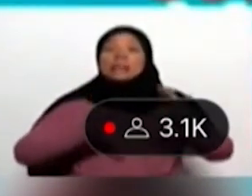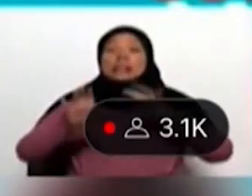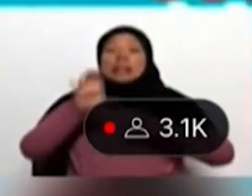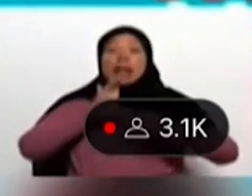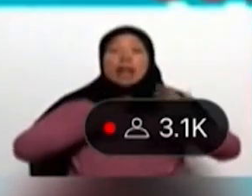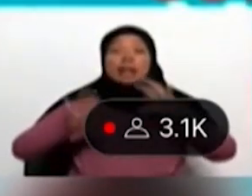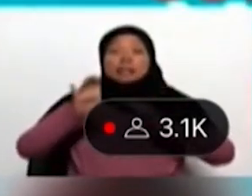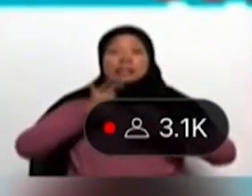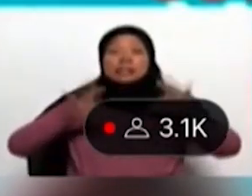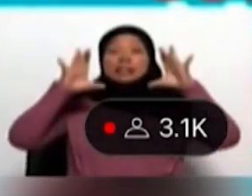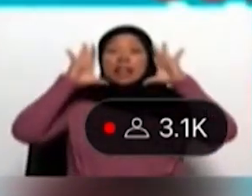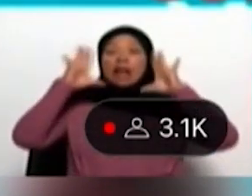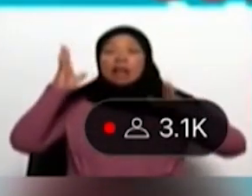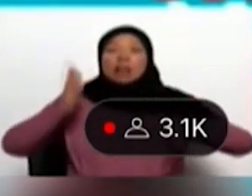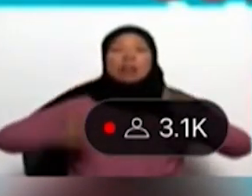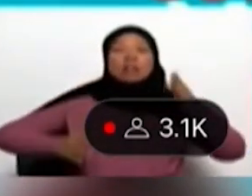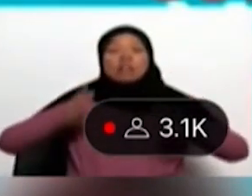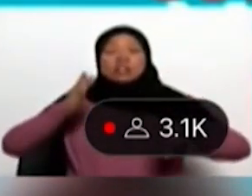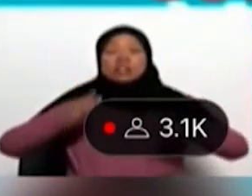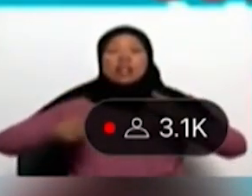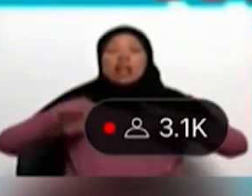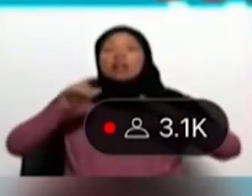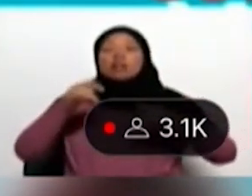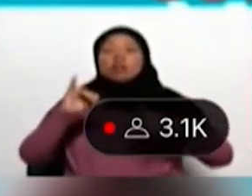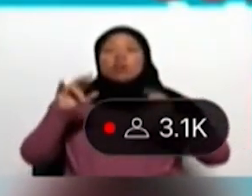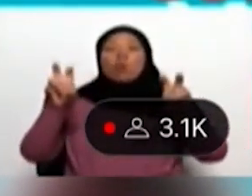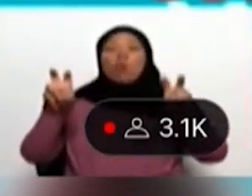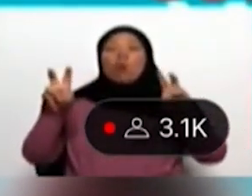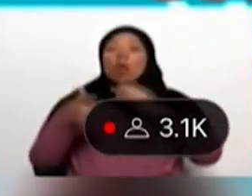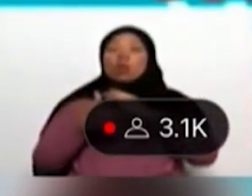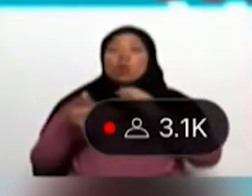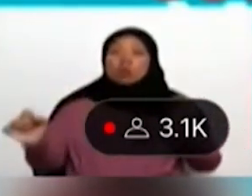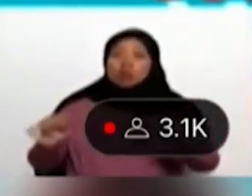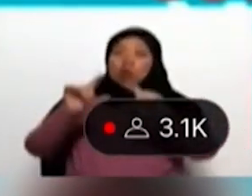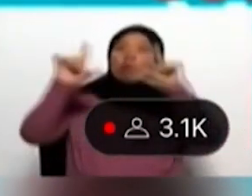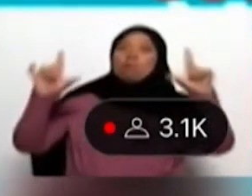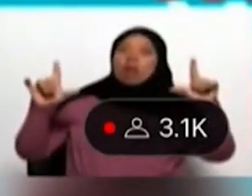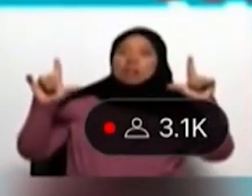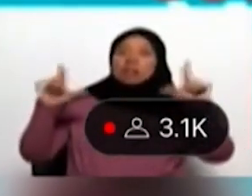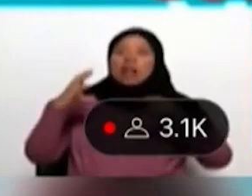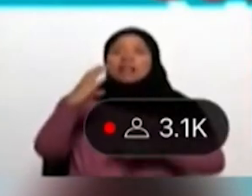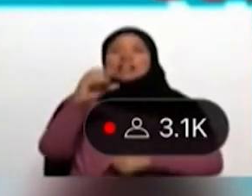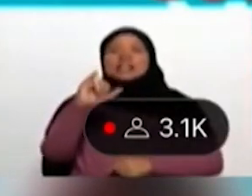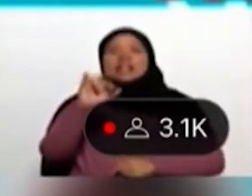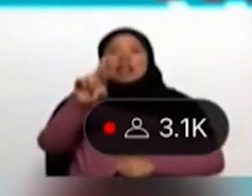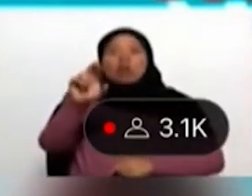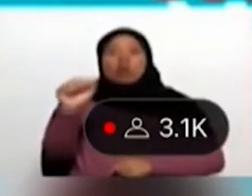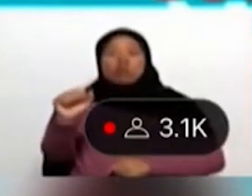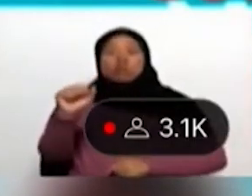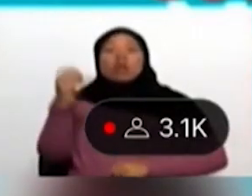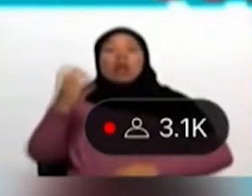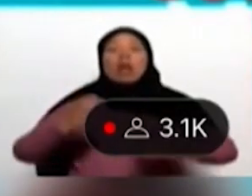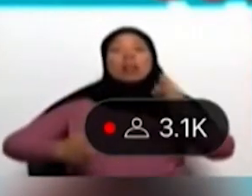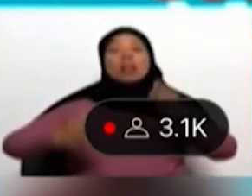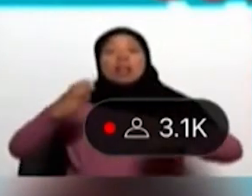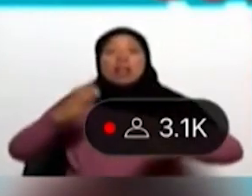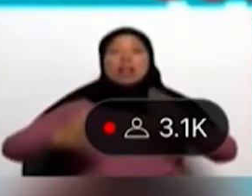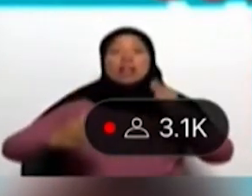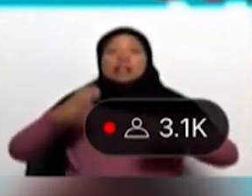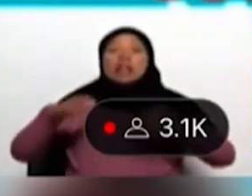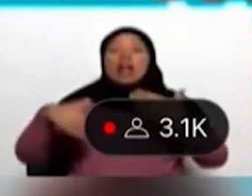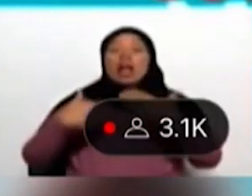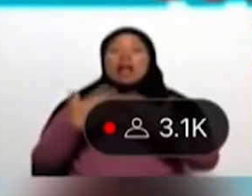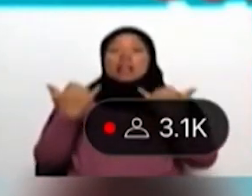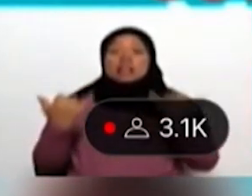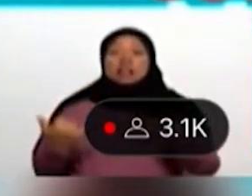fenómenos de la ciencia y de la tecnología, por lo que usará instrumentos como la inteligencia artificial para comunicar los avances del